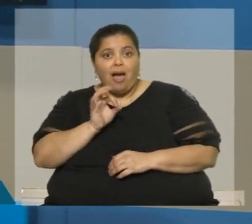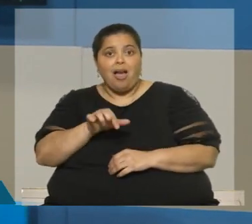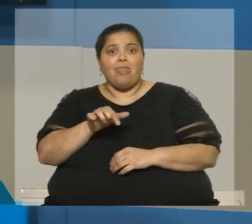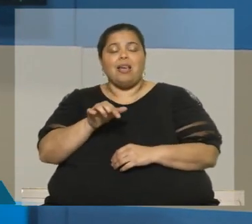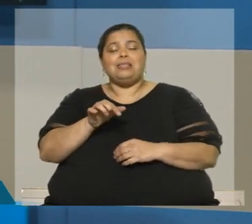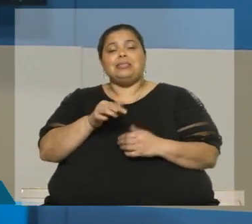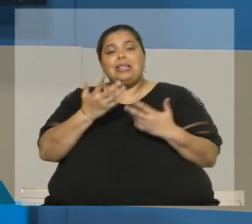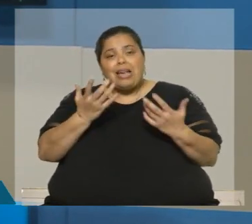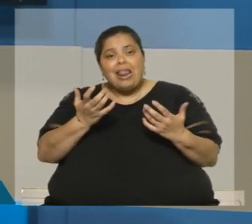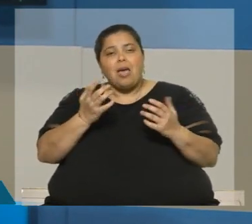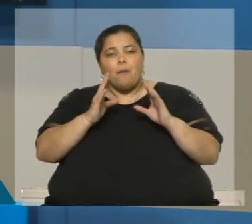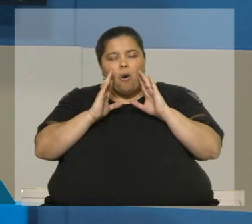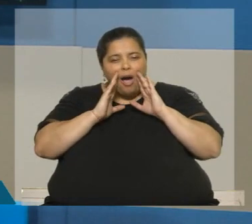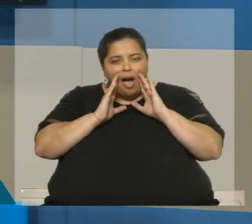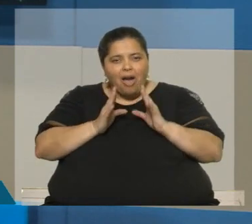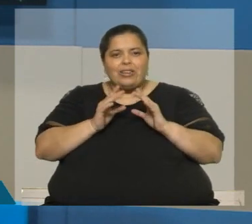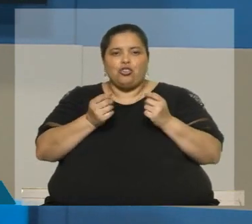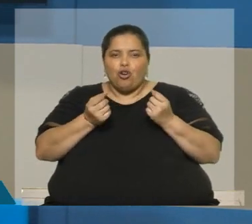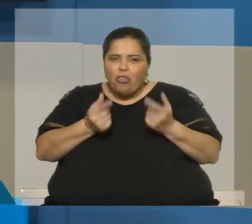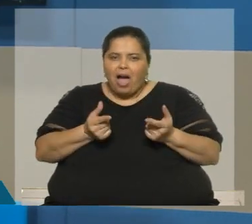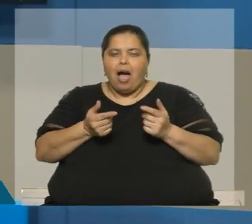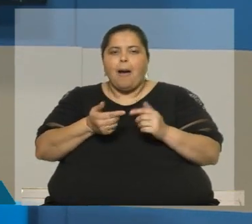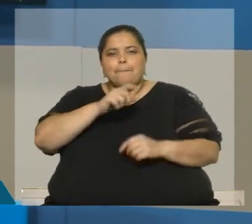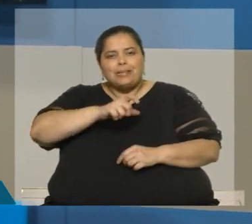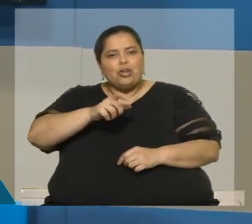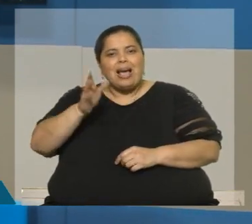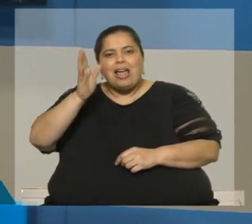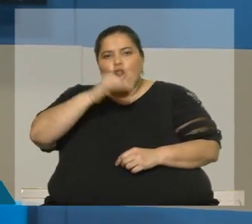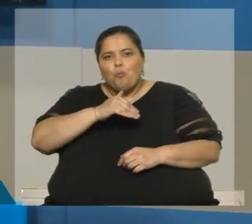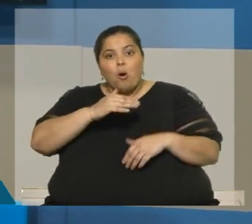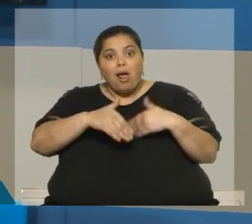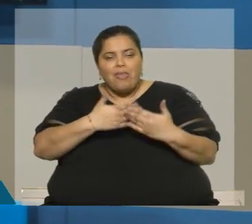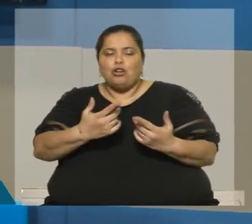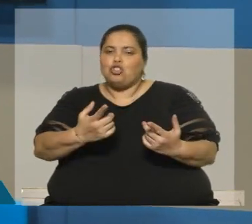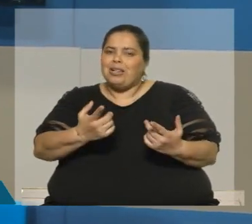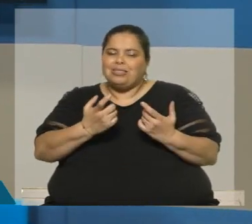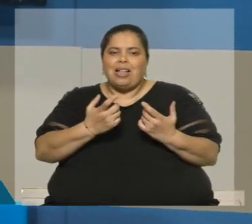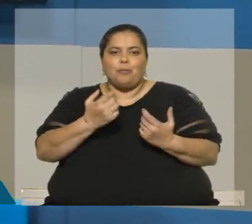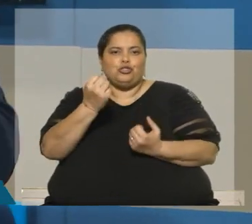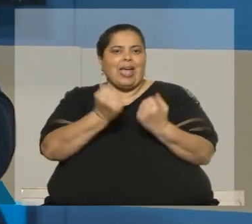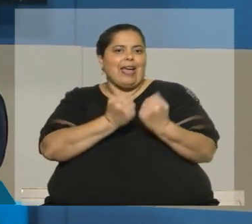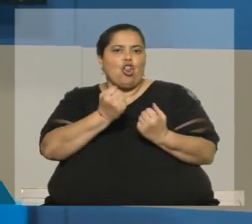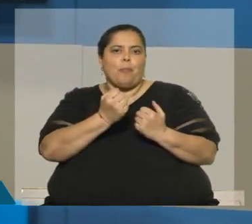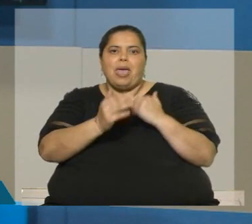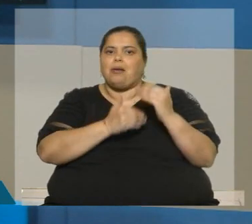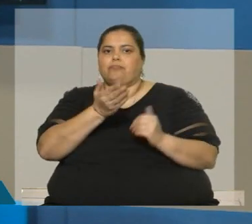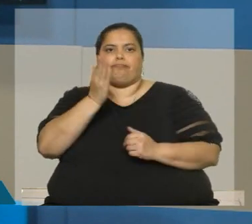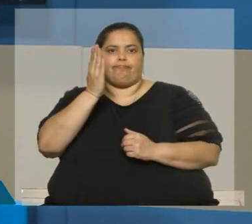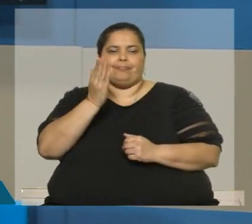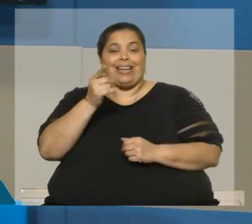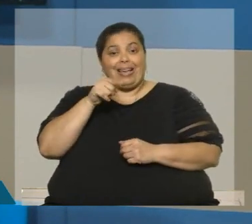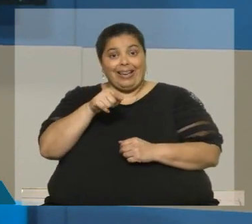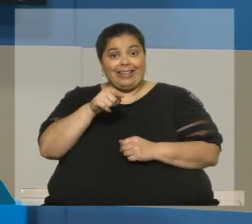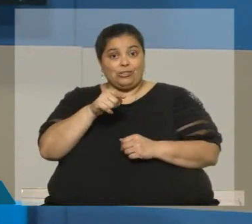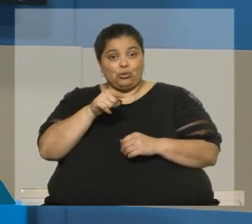atender a aquellos que no pueden seguir, necesitamos una economía próspera. Y yo creo que ese es un espacio de